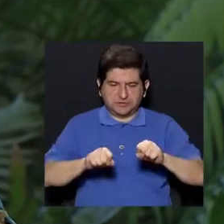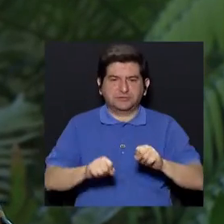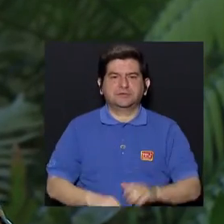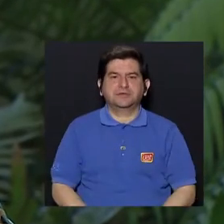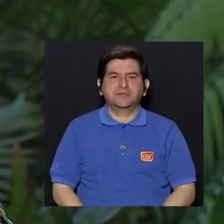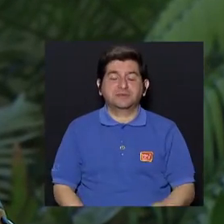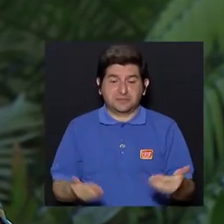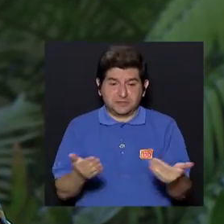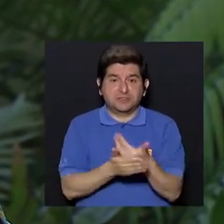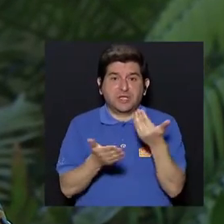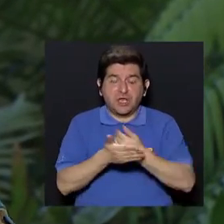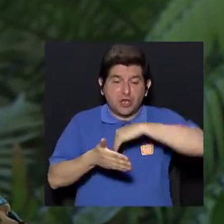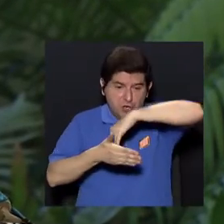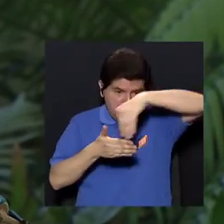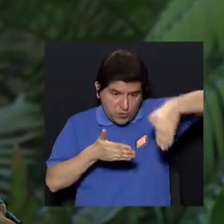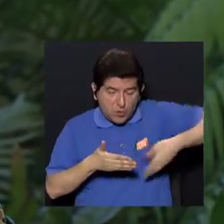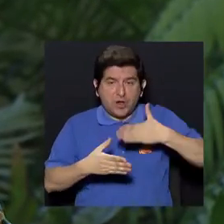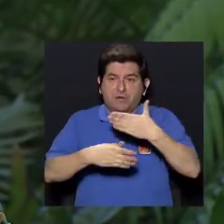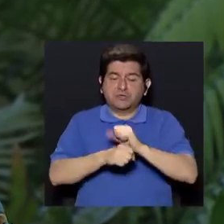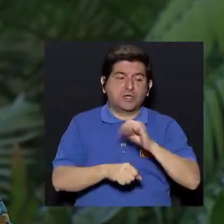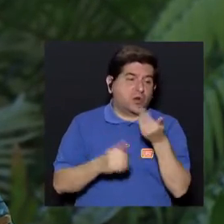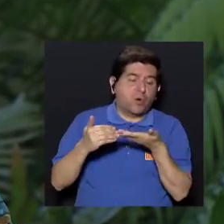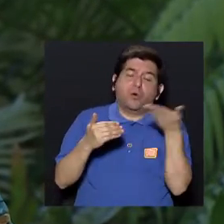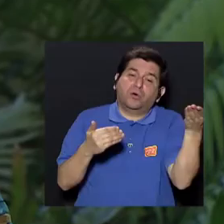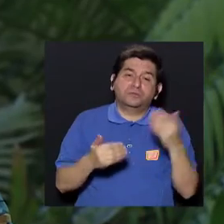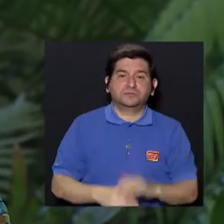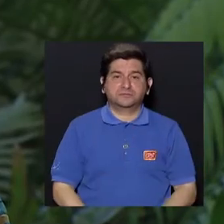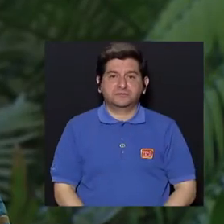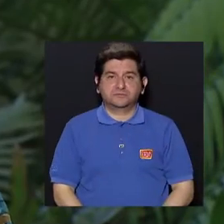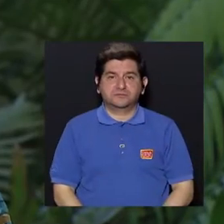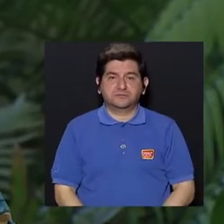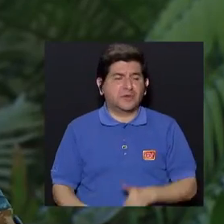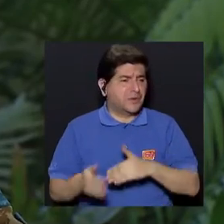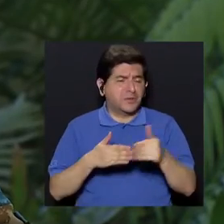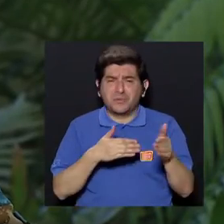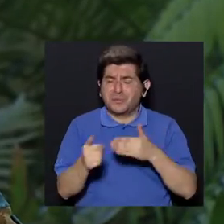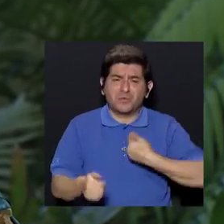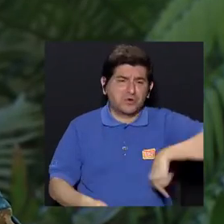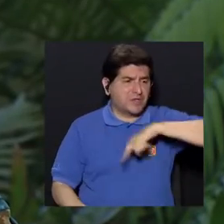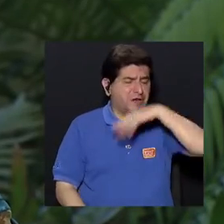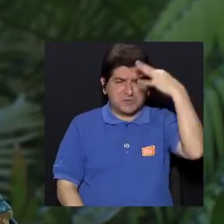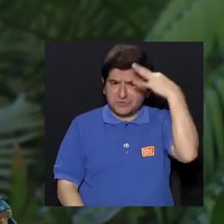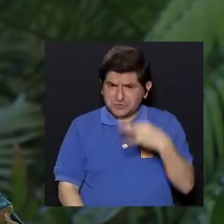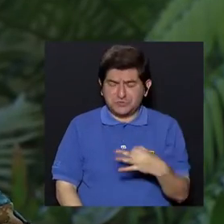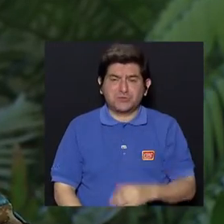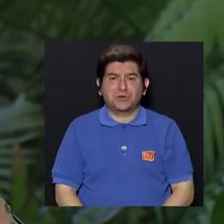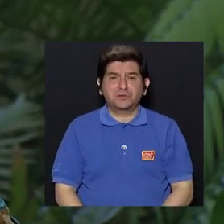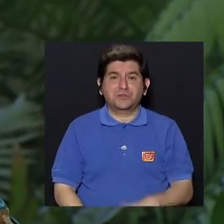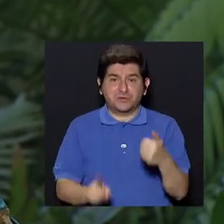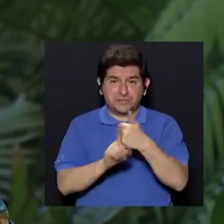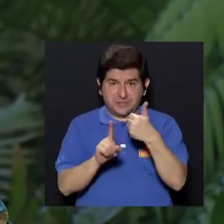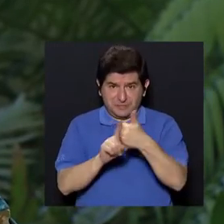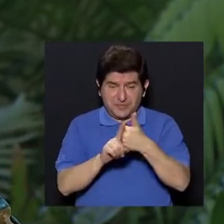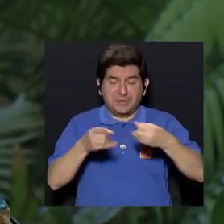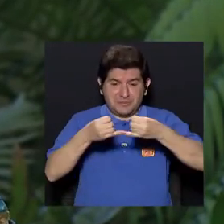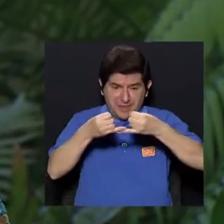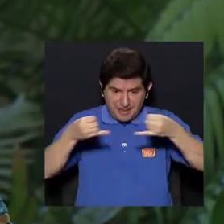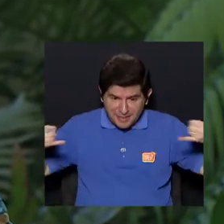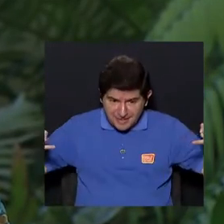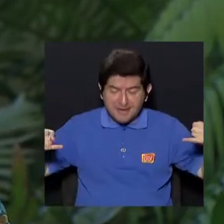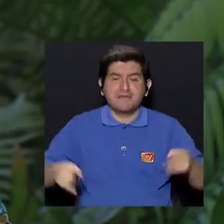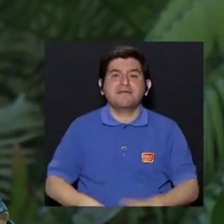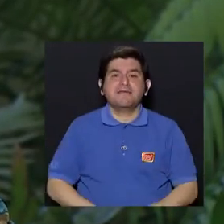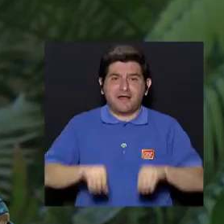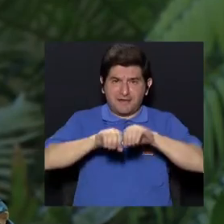volver a sacar un nuevo fondo, ¿verdad? O otro tipo de artículo. Entonces, aunque nosotros no lo creamos, inclusive el mismo cable también,